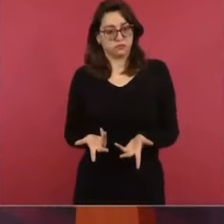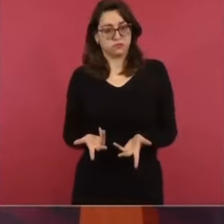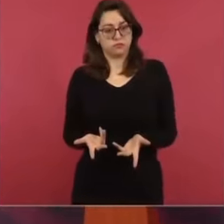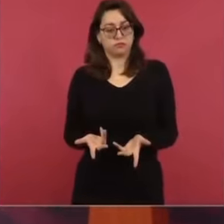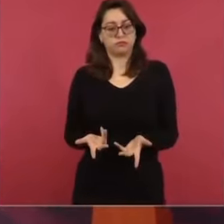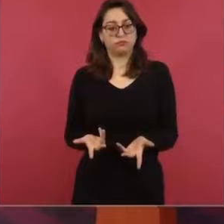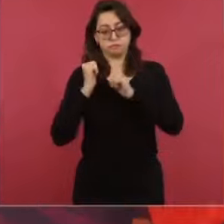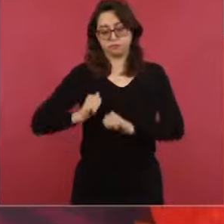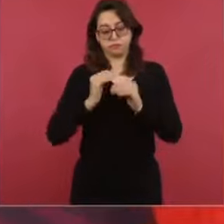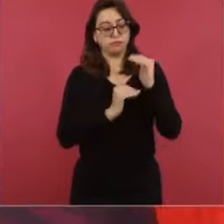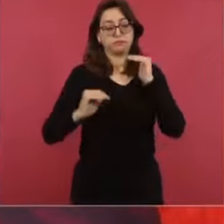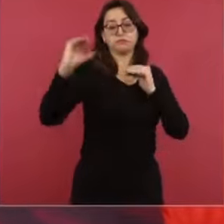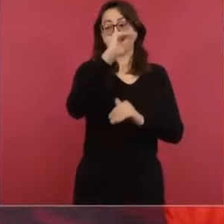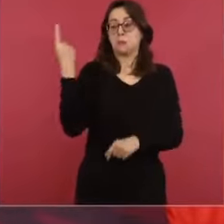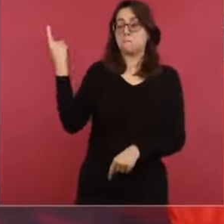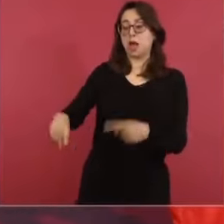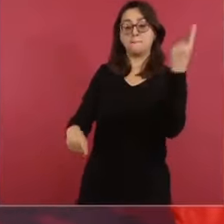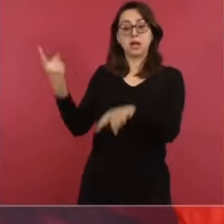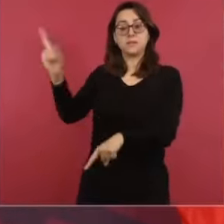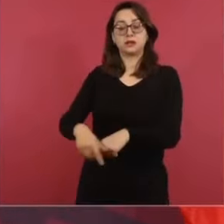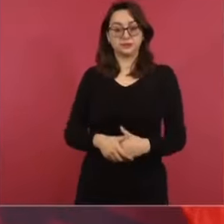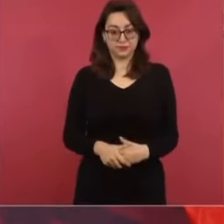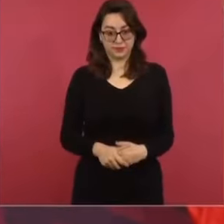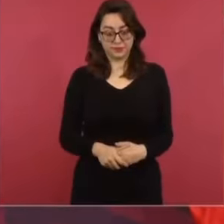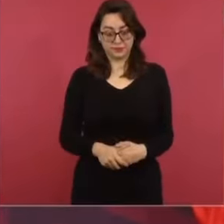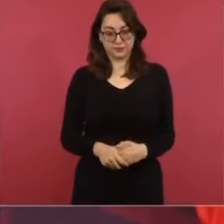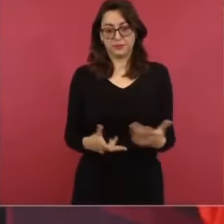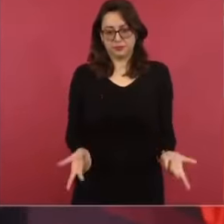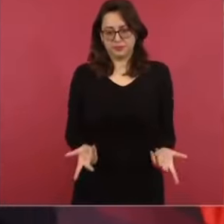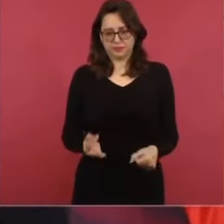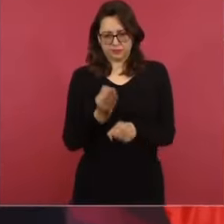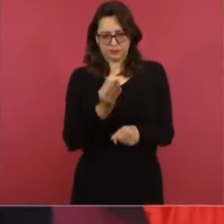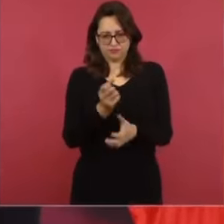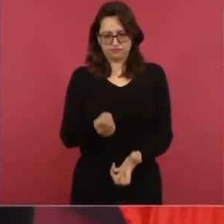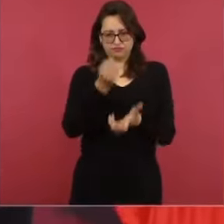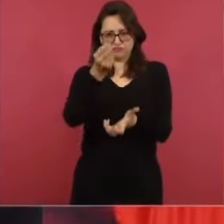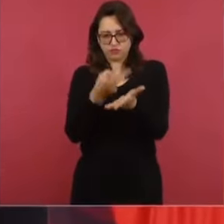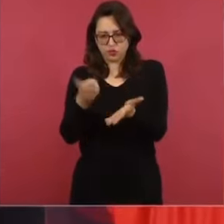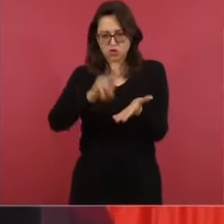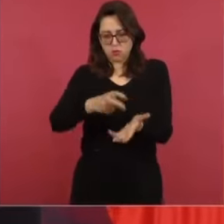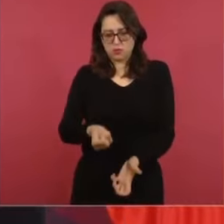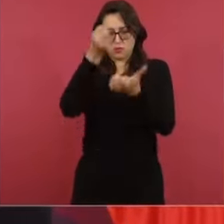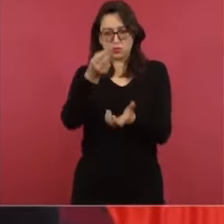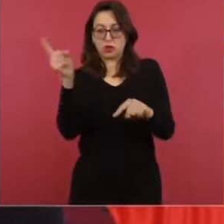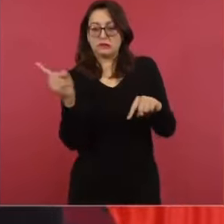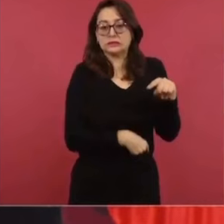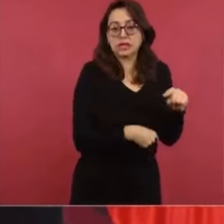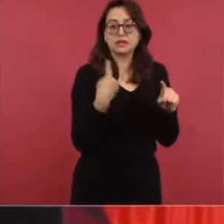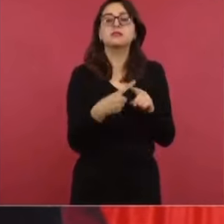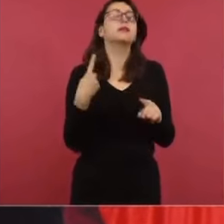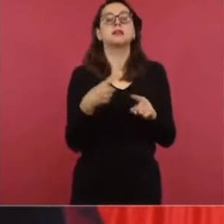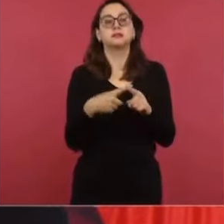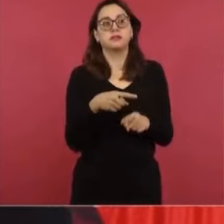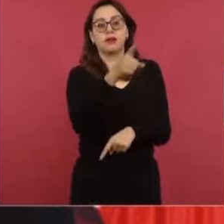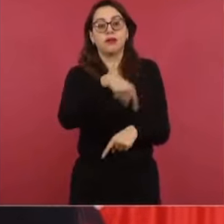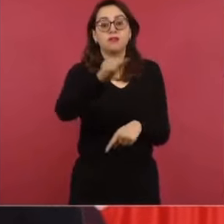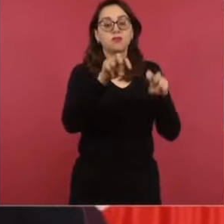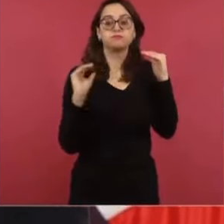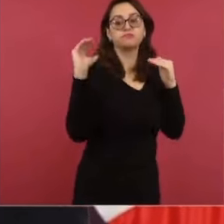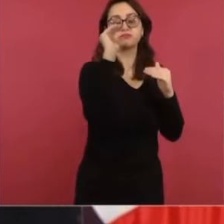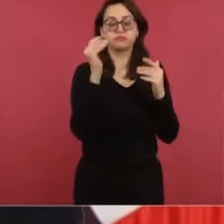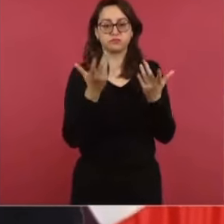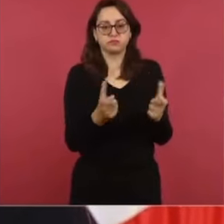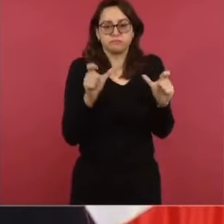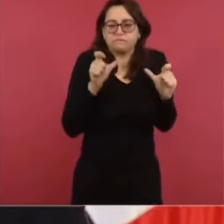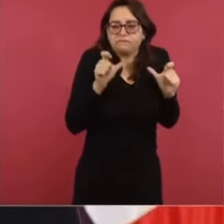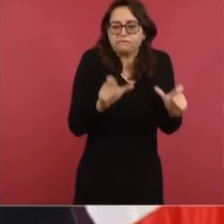del Poder Judicial. El ajuste es arriba, es que los ministros, magistrados, jueces ganan mucho